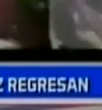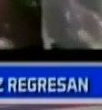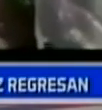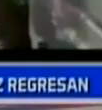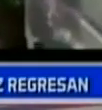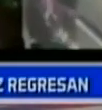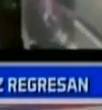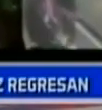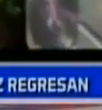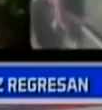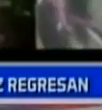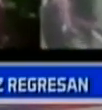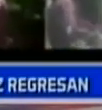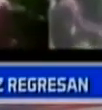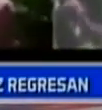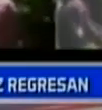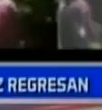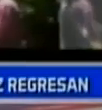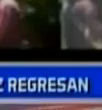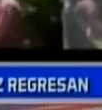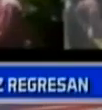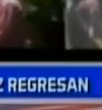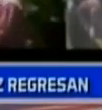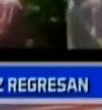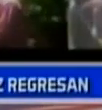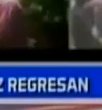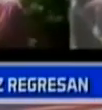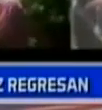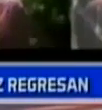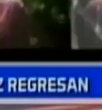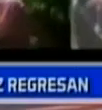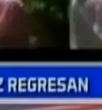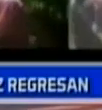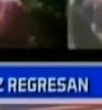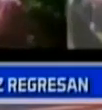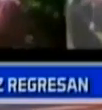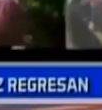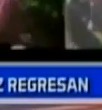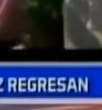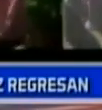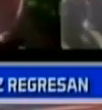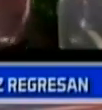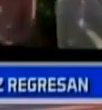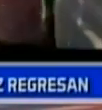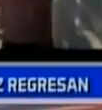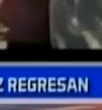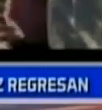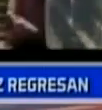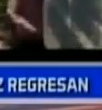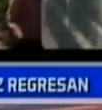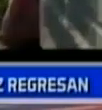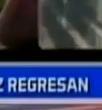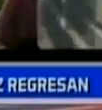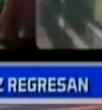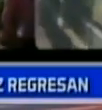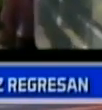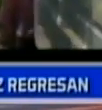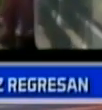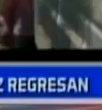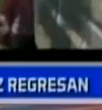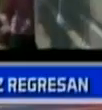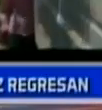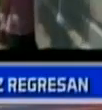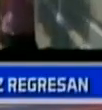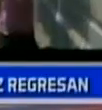Juramentación del primer vicepresidente de la Asamblea Nacional Constituyente, constituyente Aristóbulo